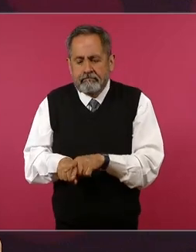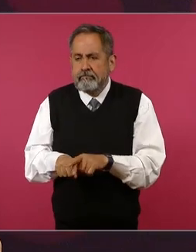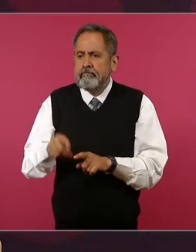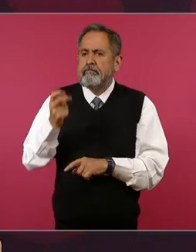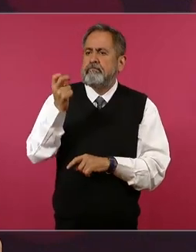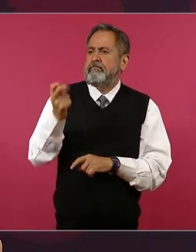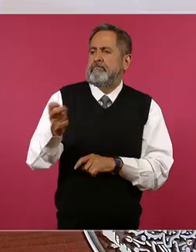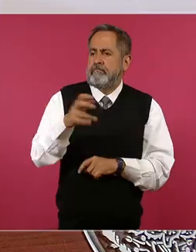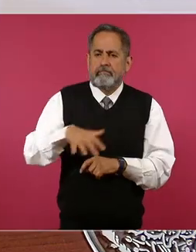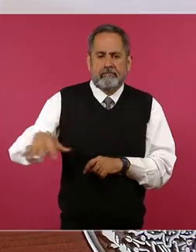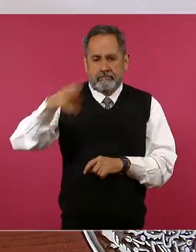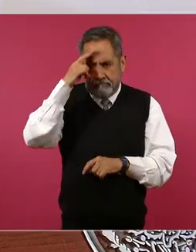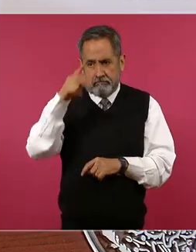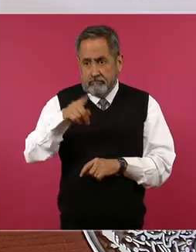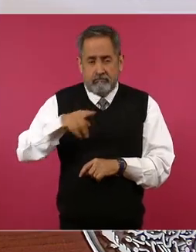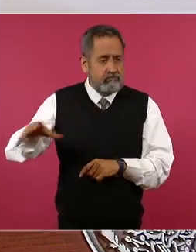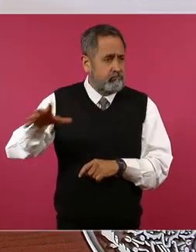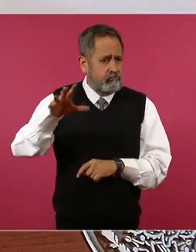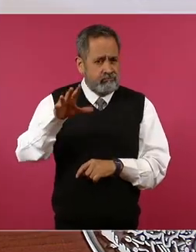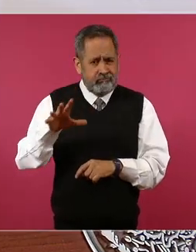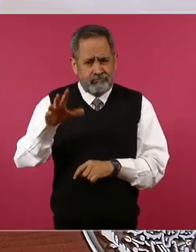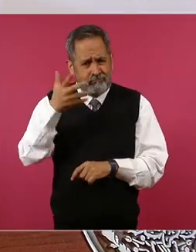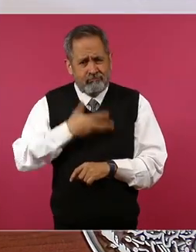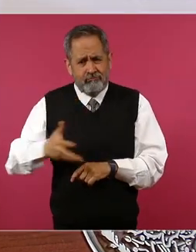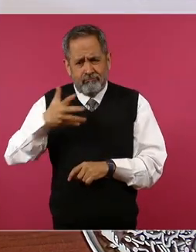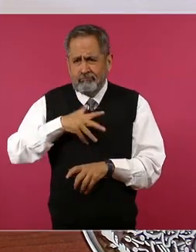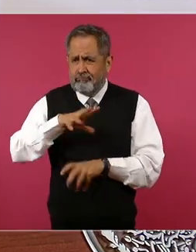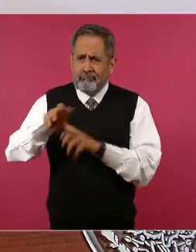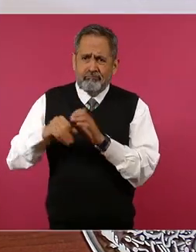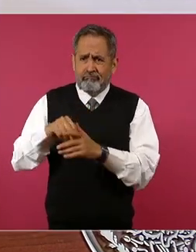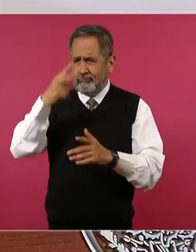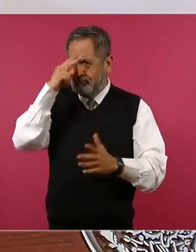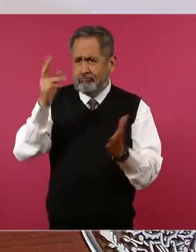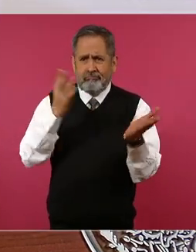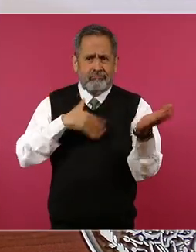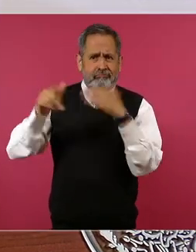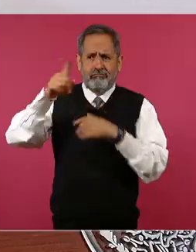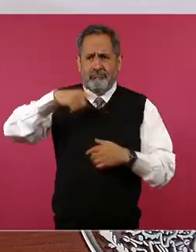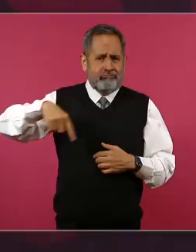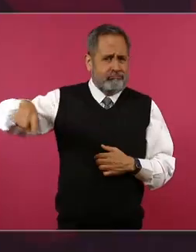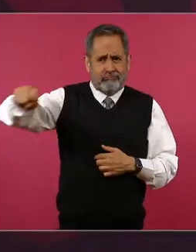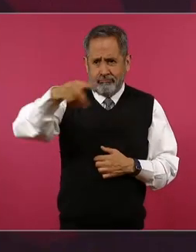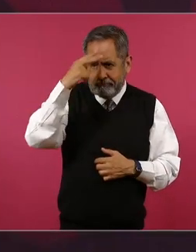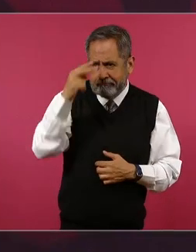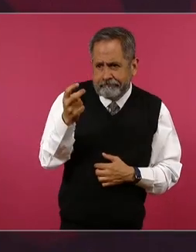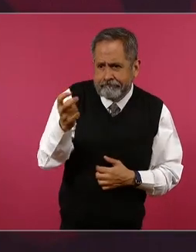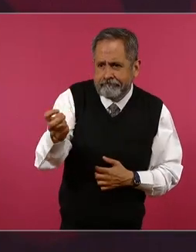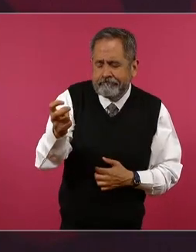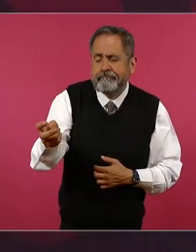la grandeza de México de la actualidad